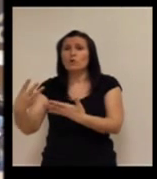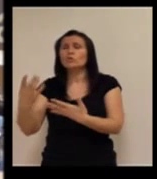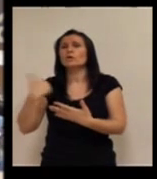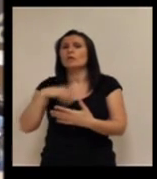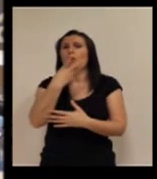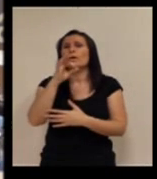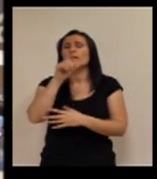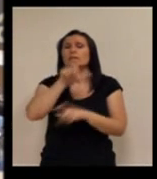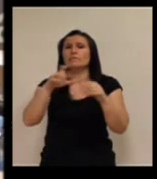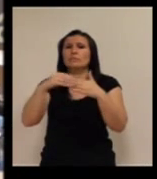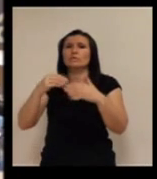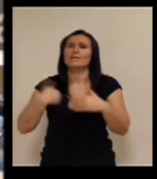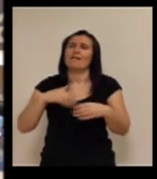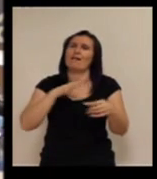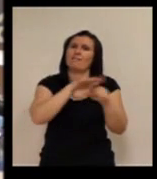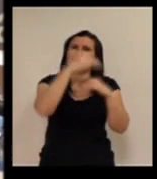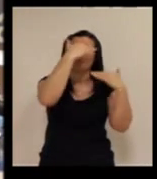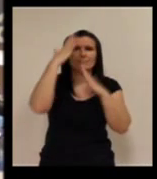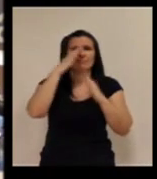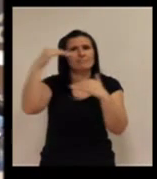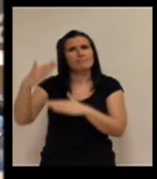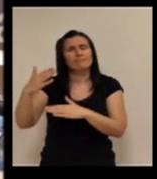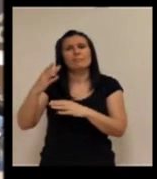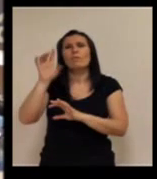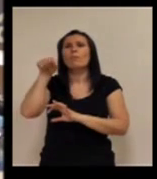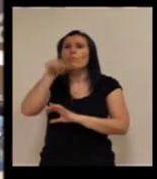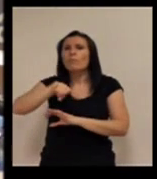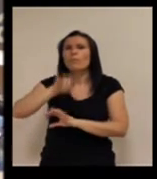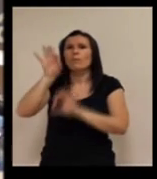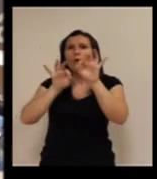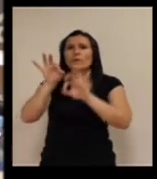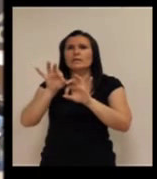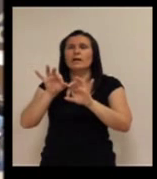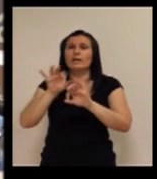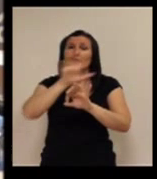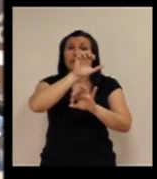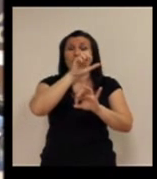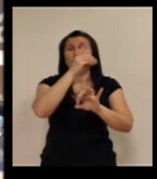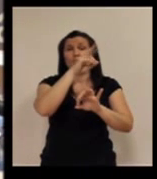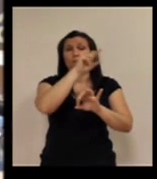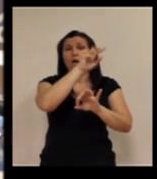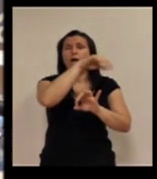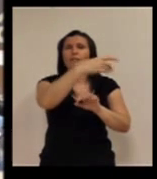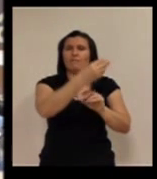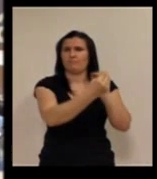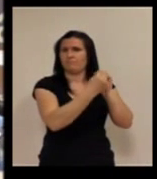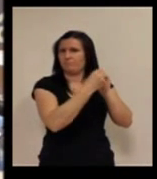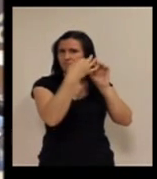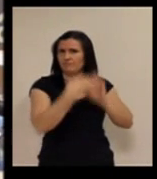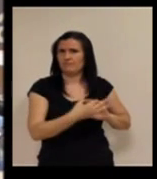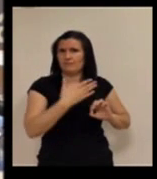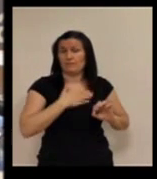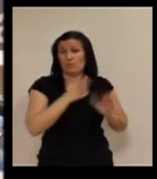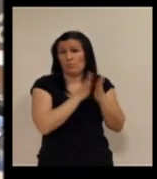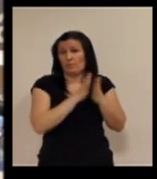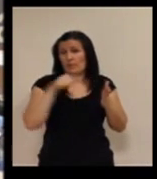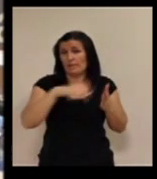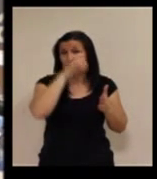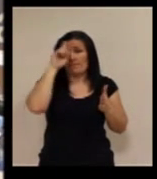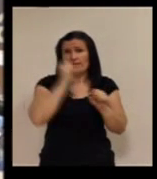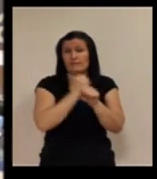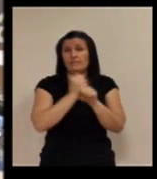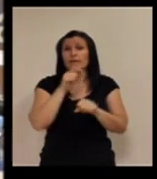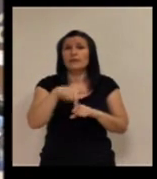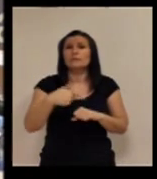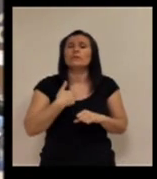40.000 usuarios con un porcentaje que Eduardo comparte conmigo también como compañero en Madrid, un porcentaje